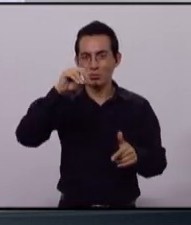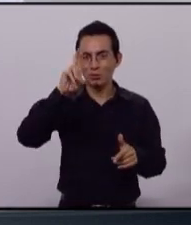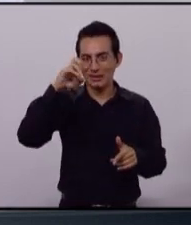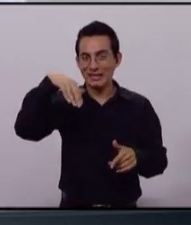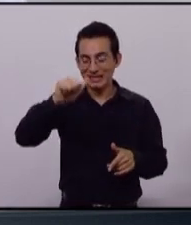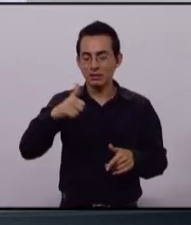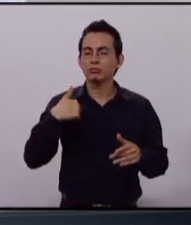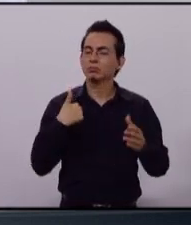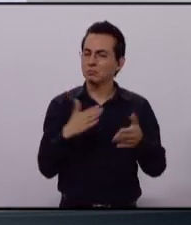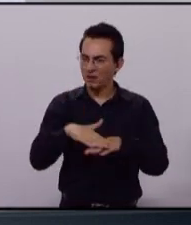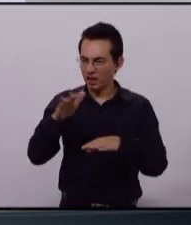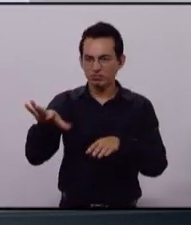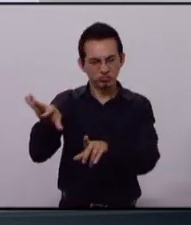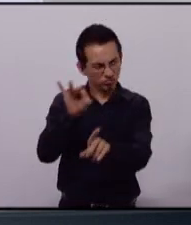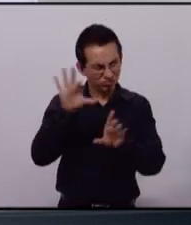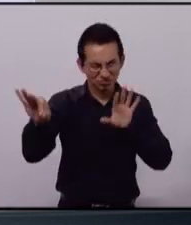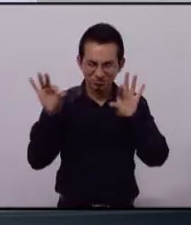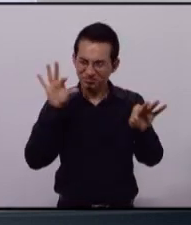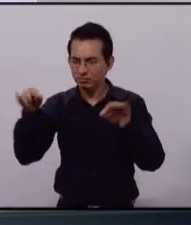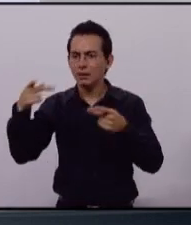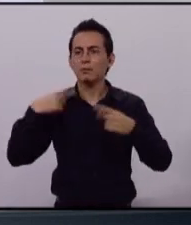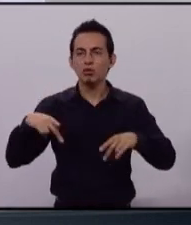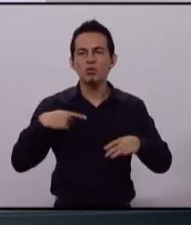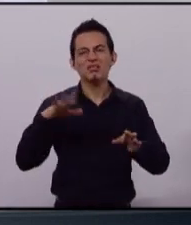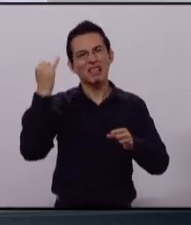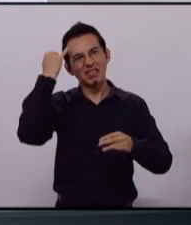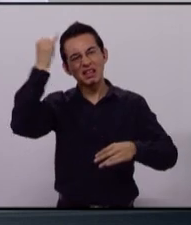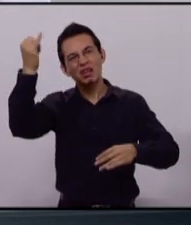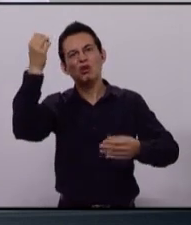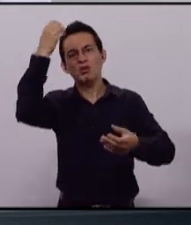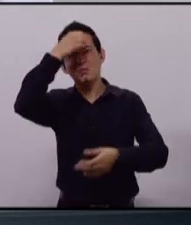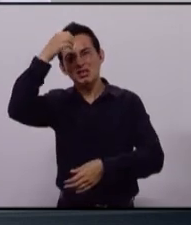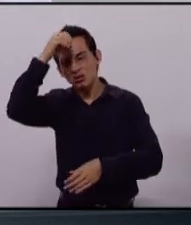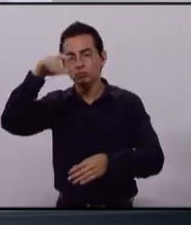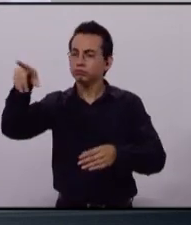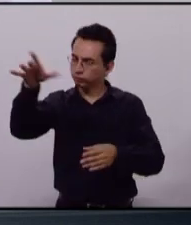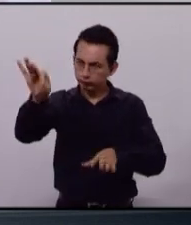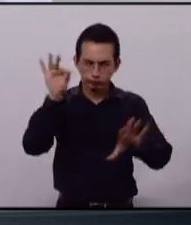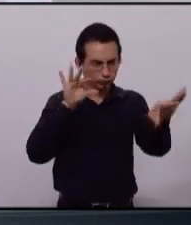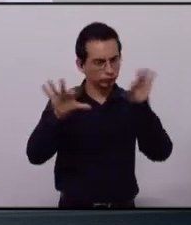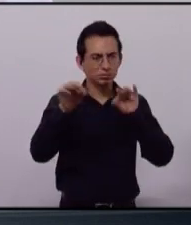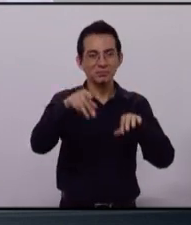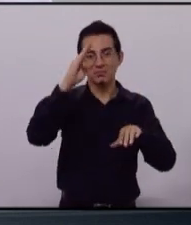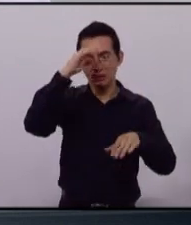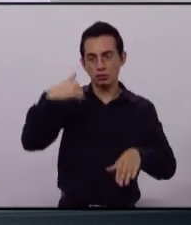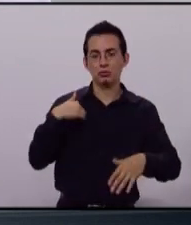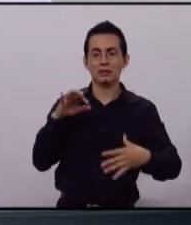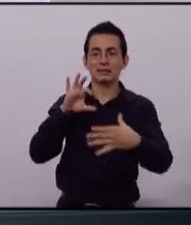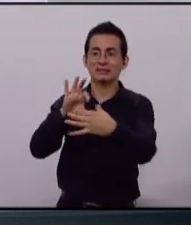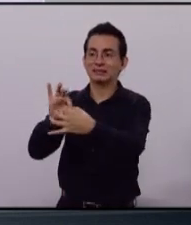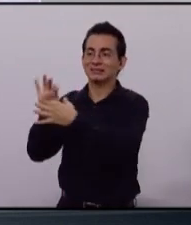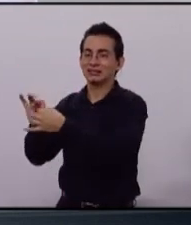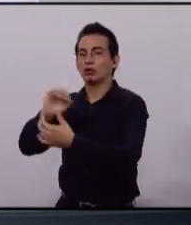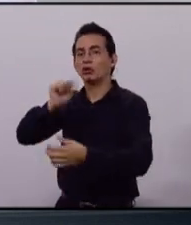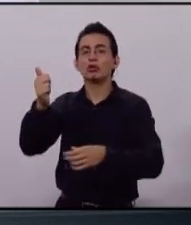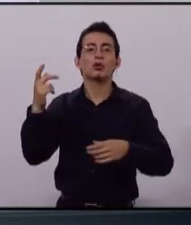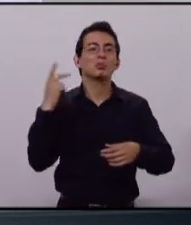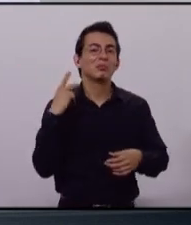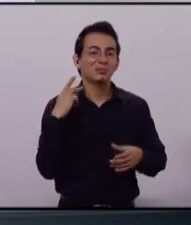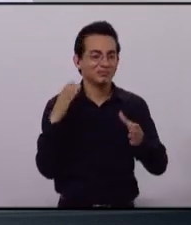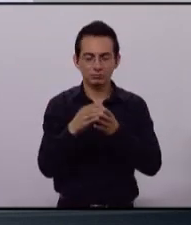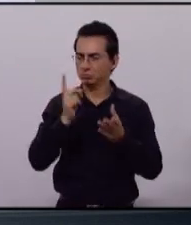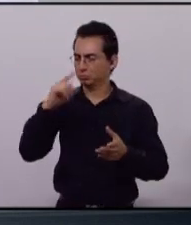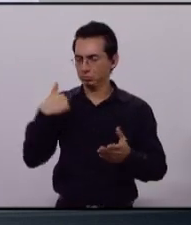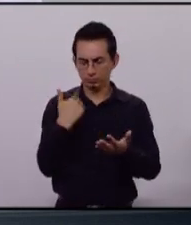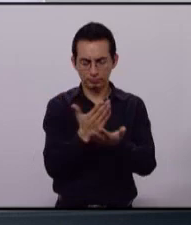participación ciudadana para la toma de decisiones. No estamos aliados con ningún otro partido político. Nuestra única alianza